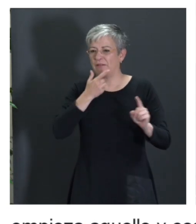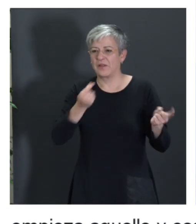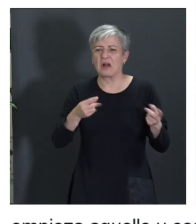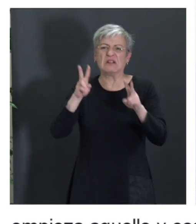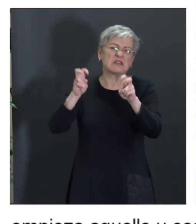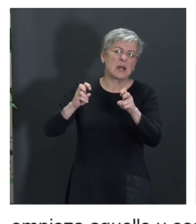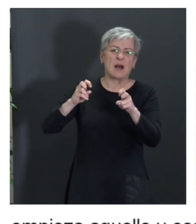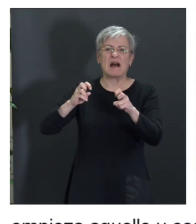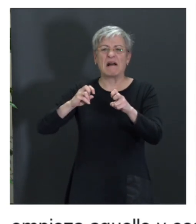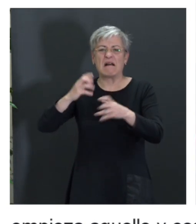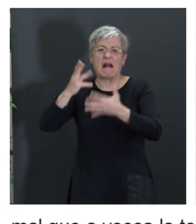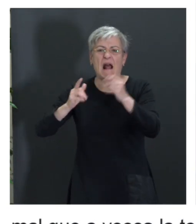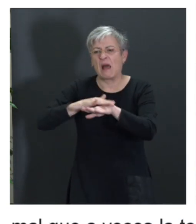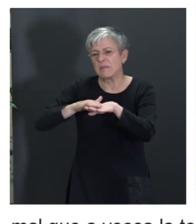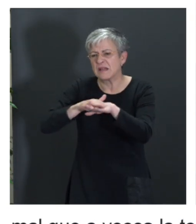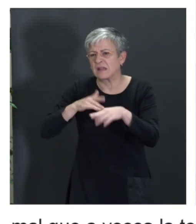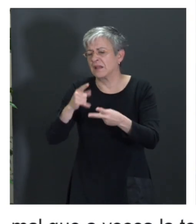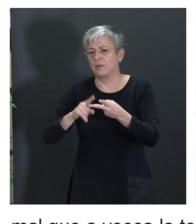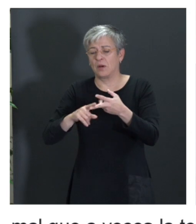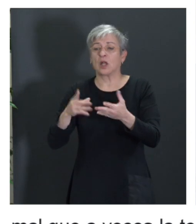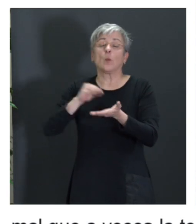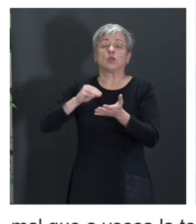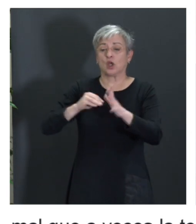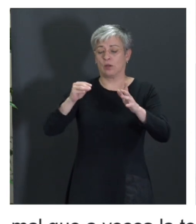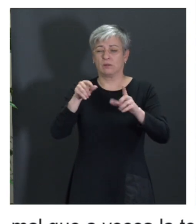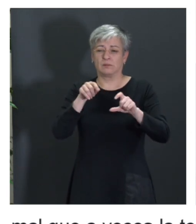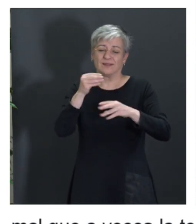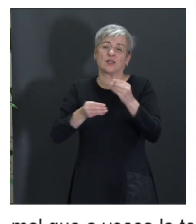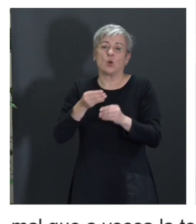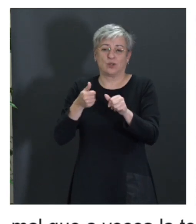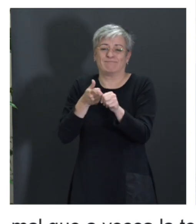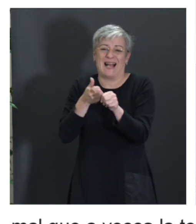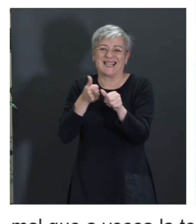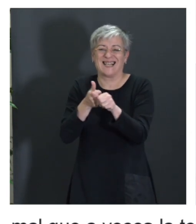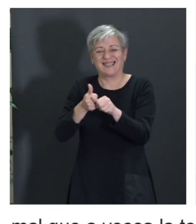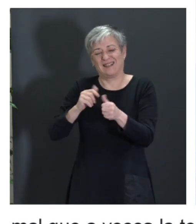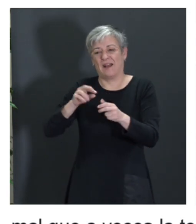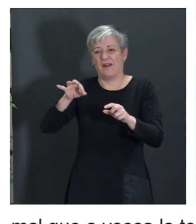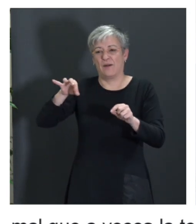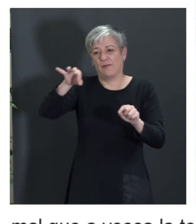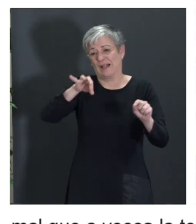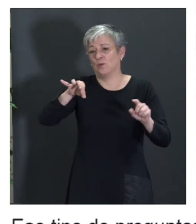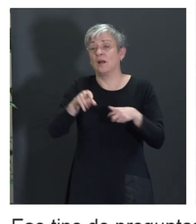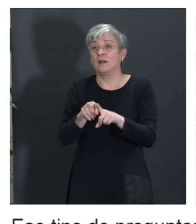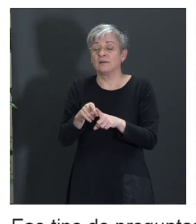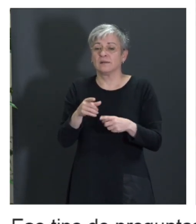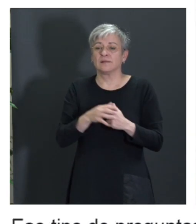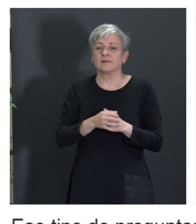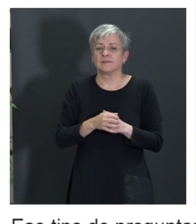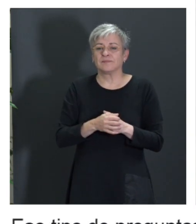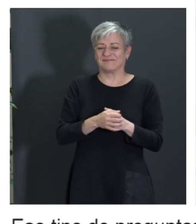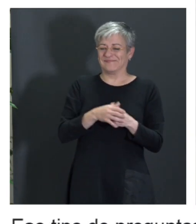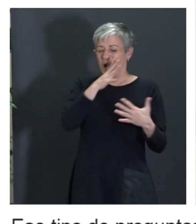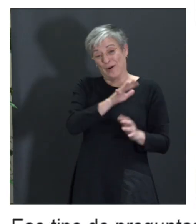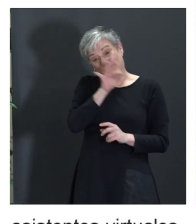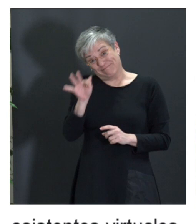administrativos, o de temas de localización, pues, se utilizan con estos asentos virtuales, ¿no? Muy bien. Así que en eso estamos. Muy bien. Pues nada, Breso, tú.